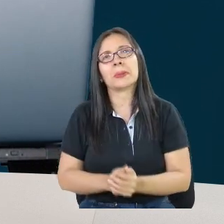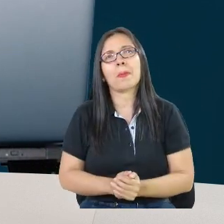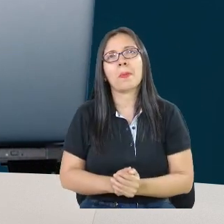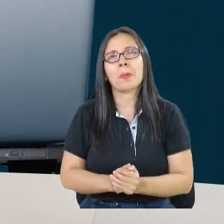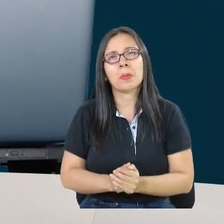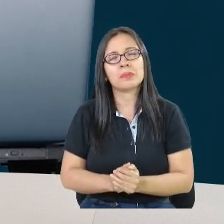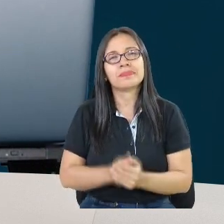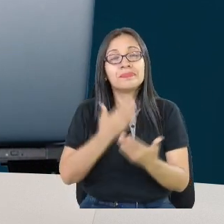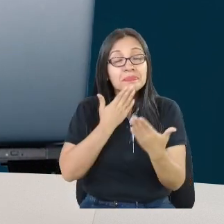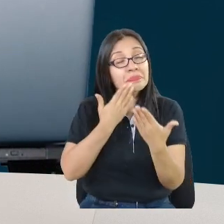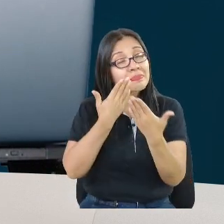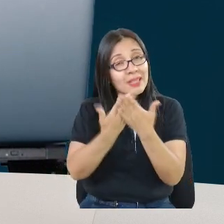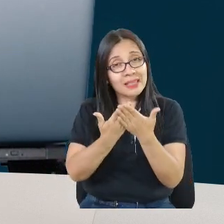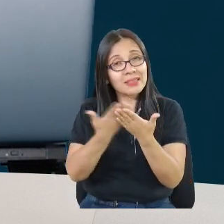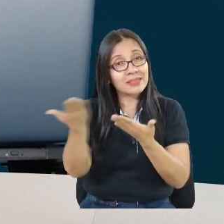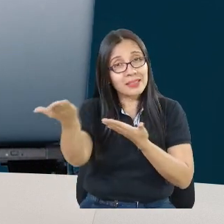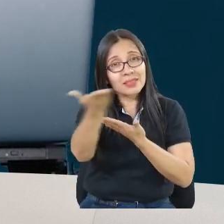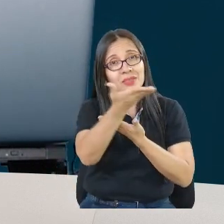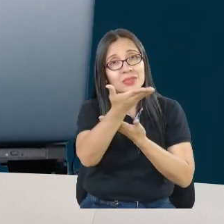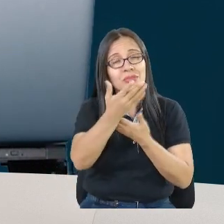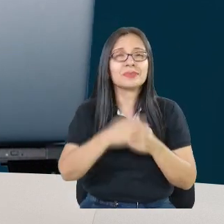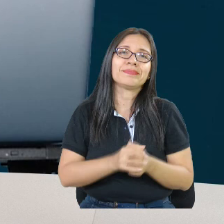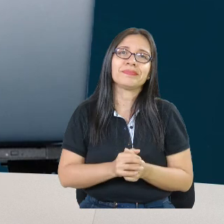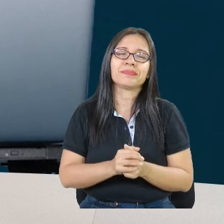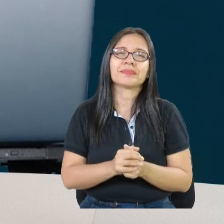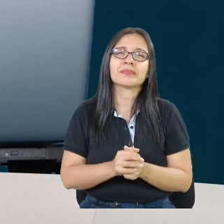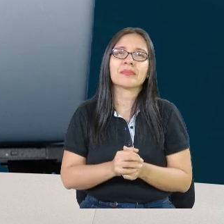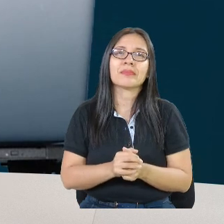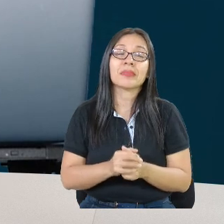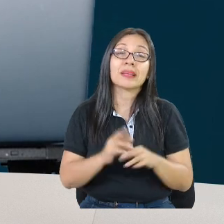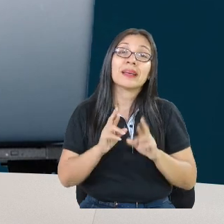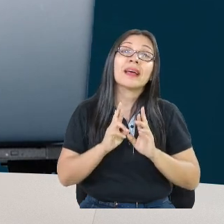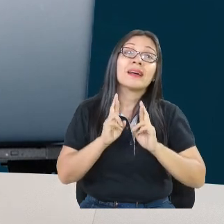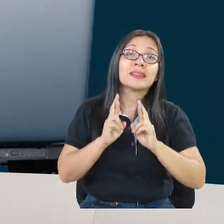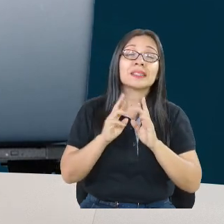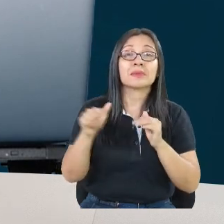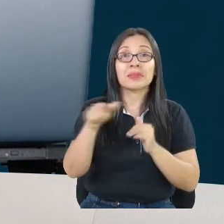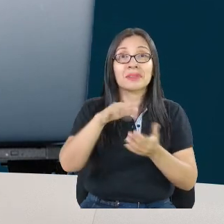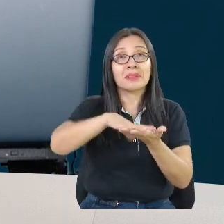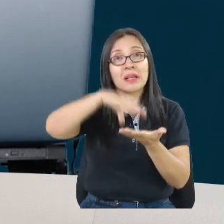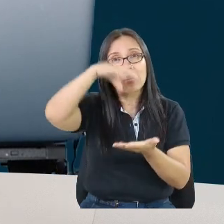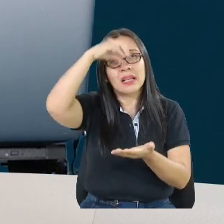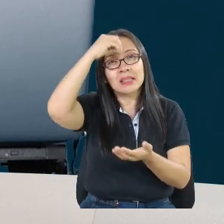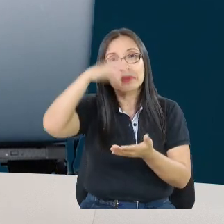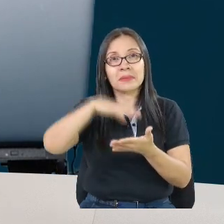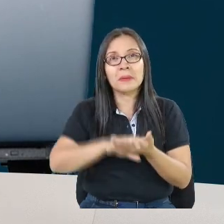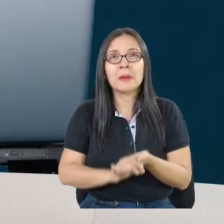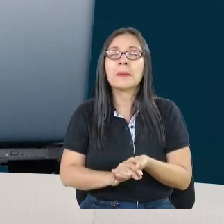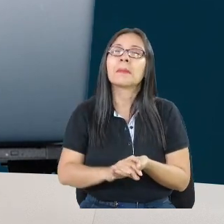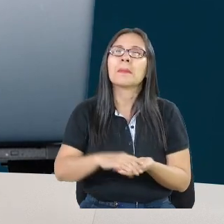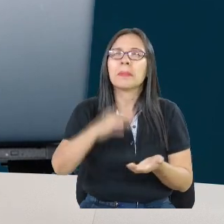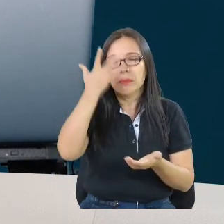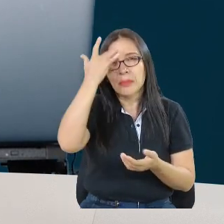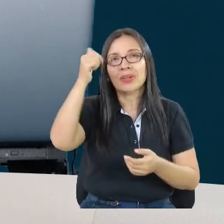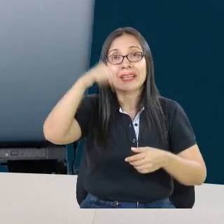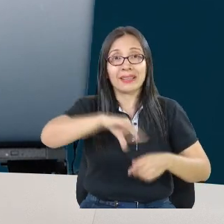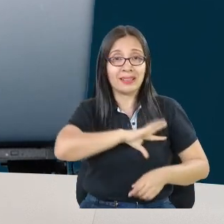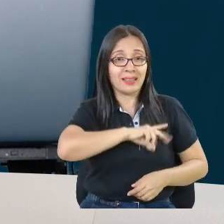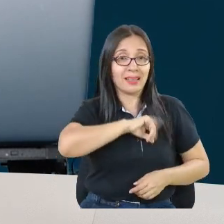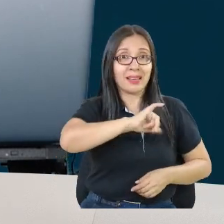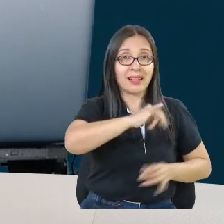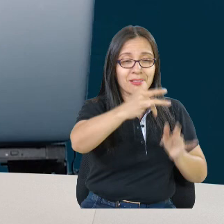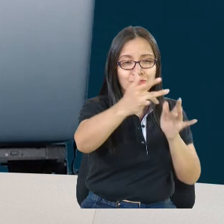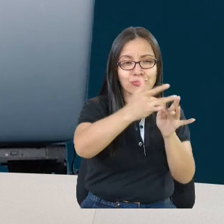Gracias a ustedes, espero que hayan aprendido de esta ponencia, porque en Cali las conexiones